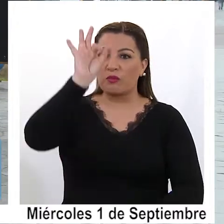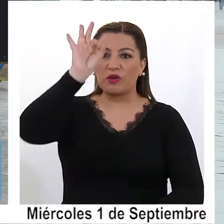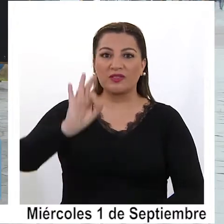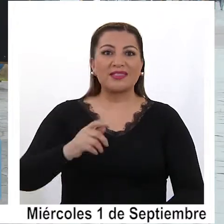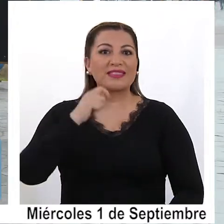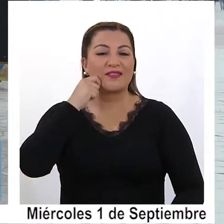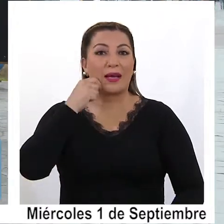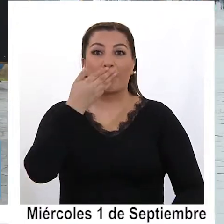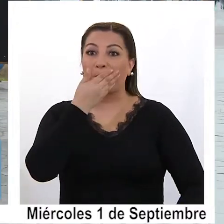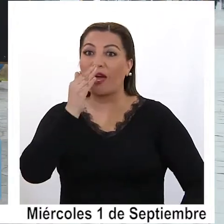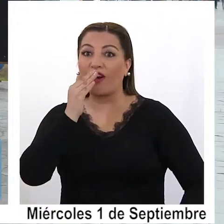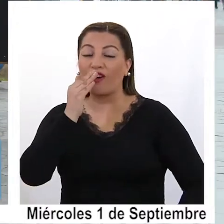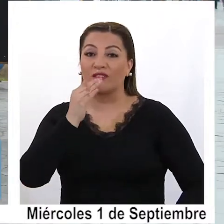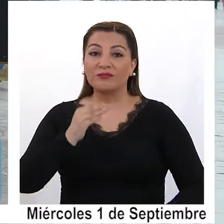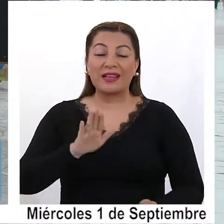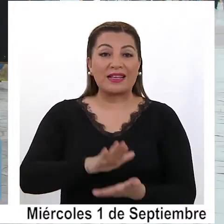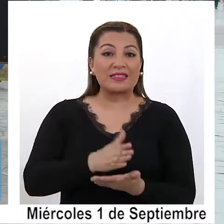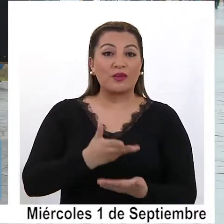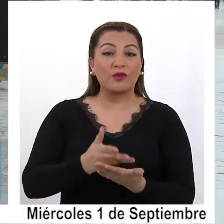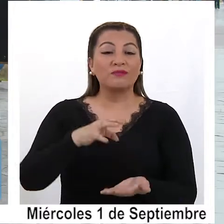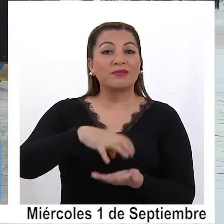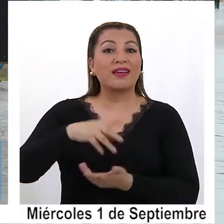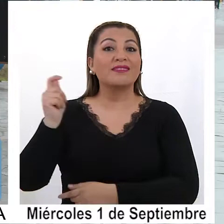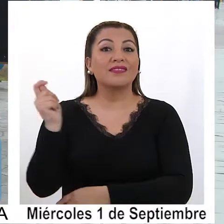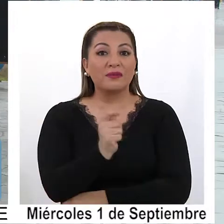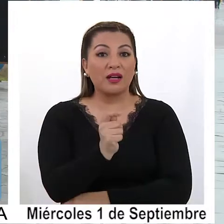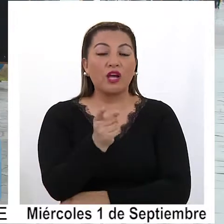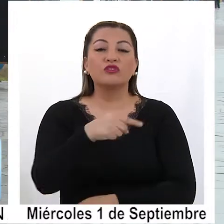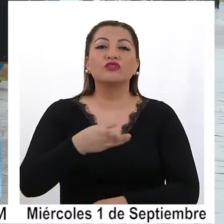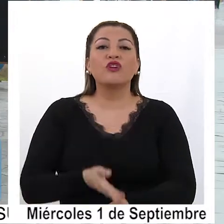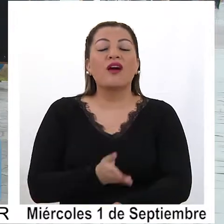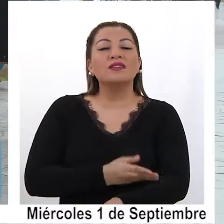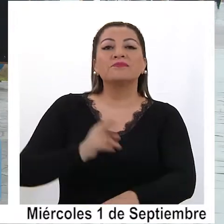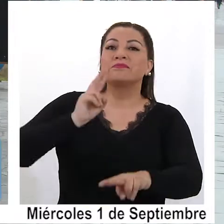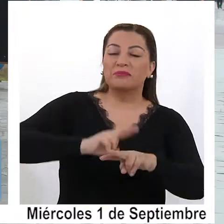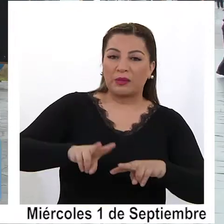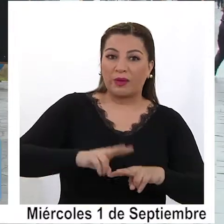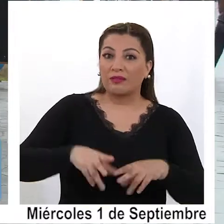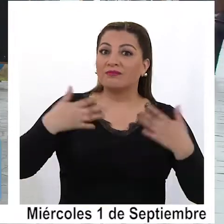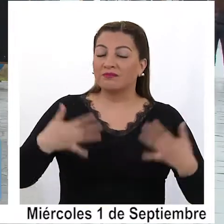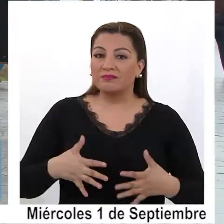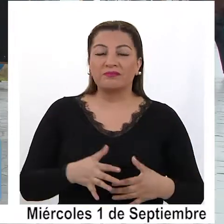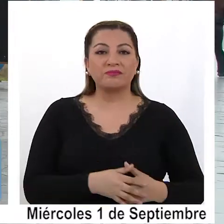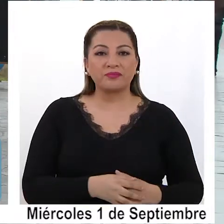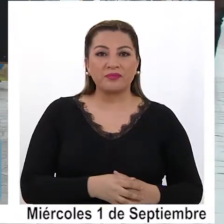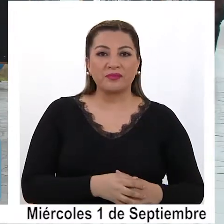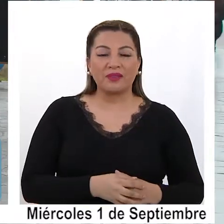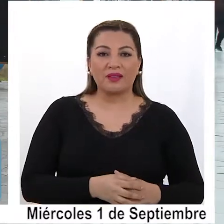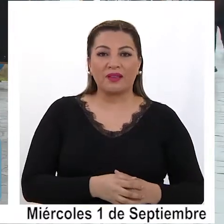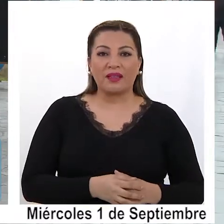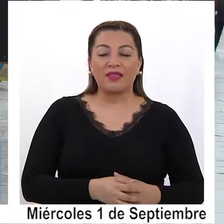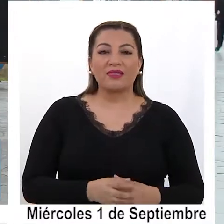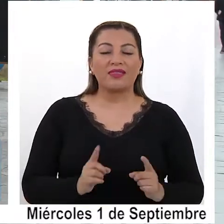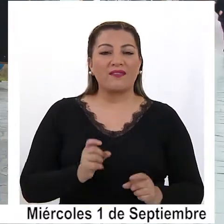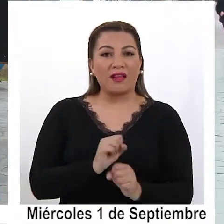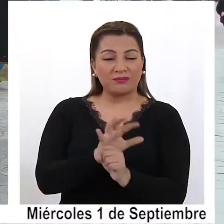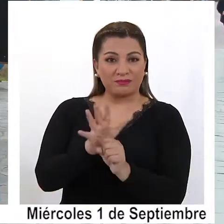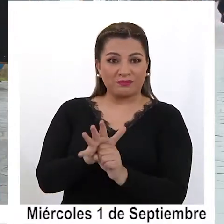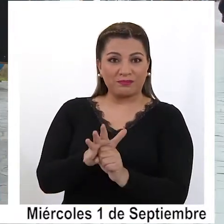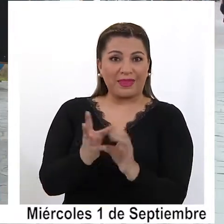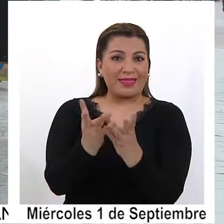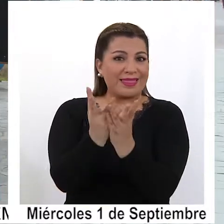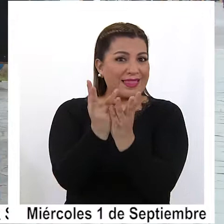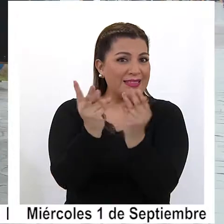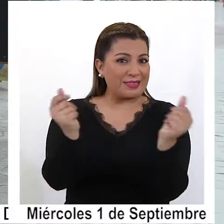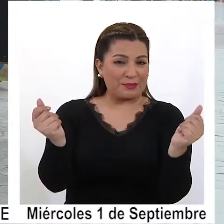de una mejora significativa en la salud de nuestra región, tenemos que estar preparados porque claramente tenemos que lograr que la pandemia se